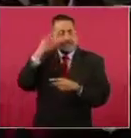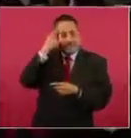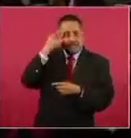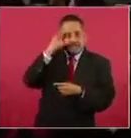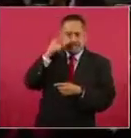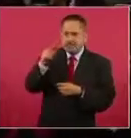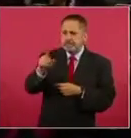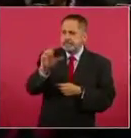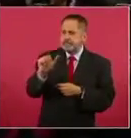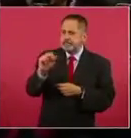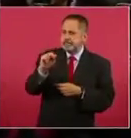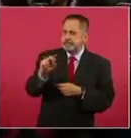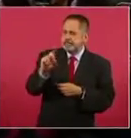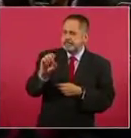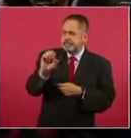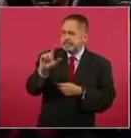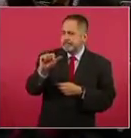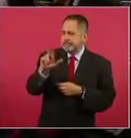Candelaria,